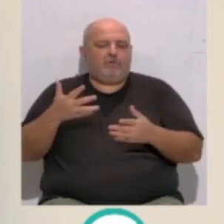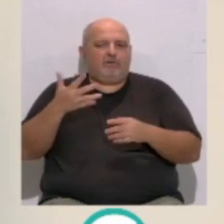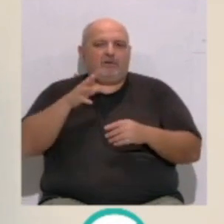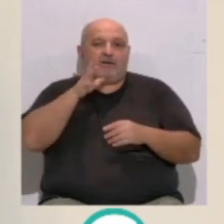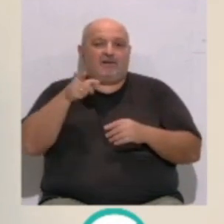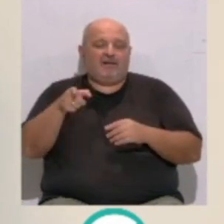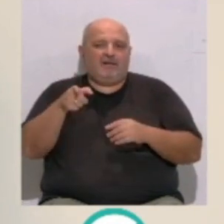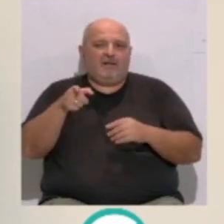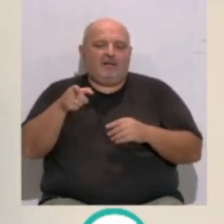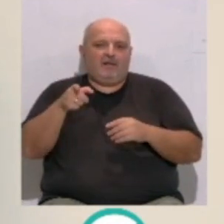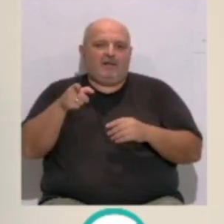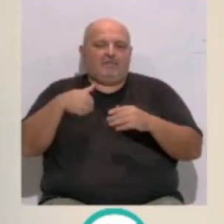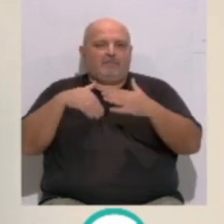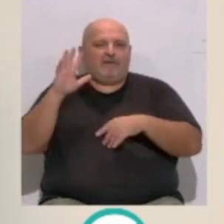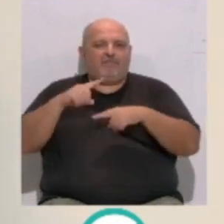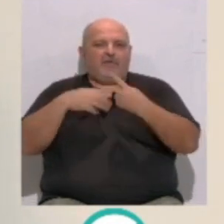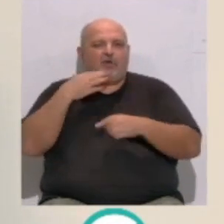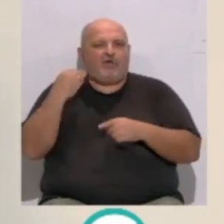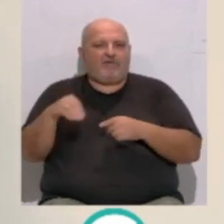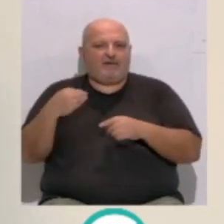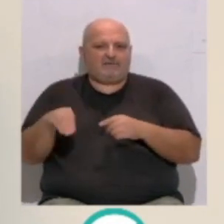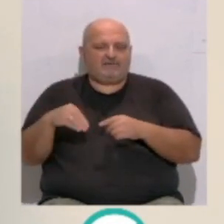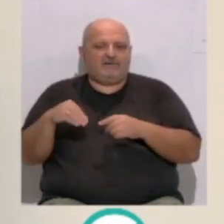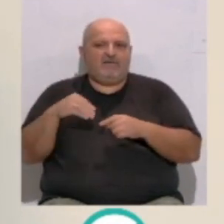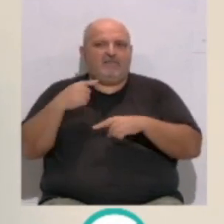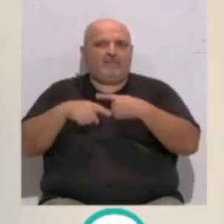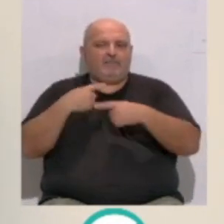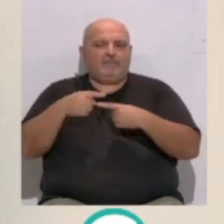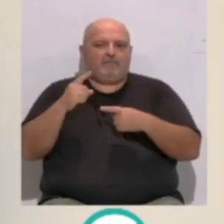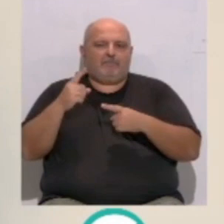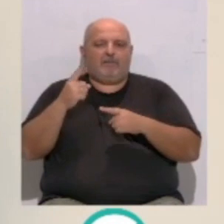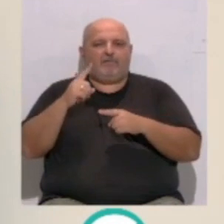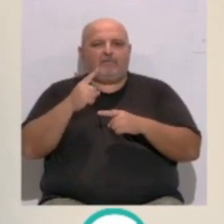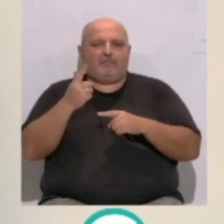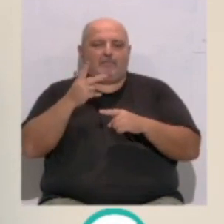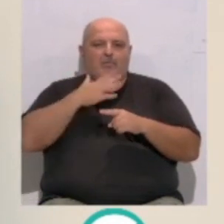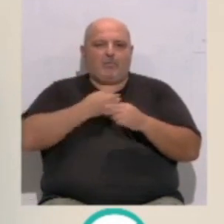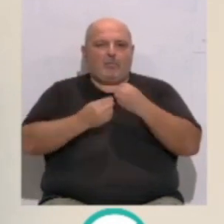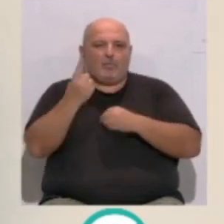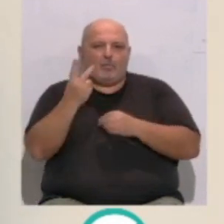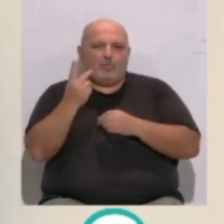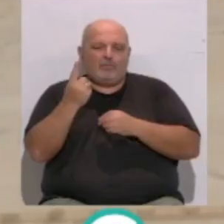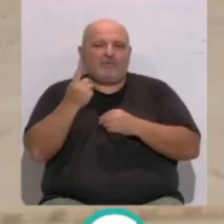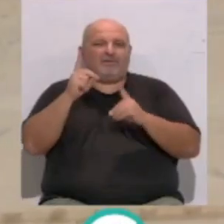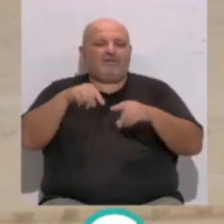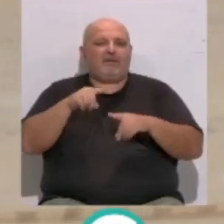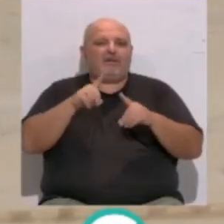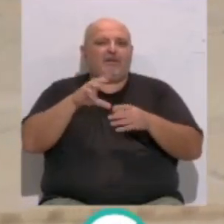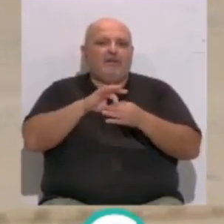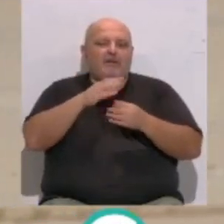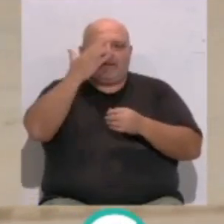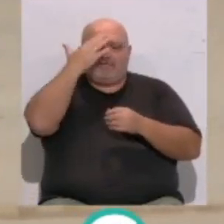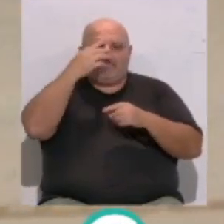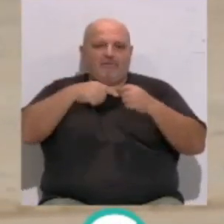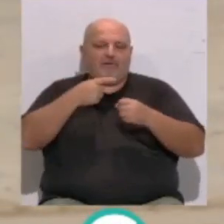cuenta a las familias jóvenes, a las familias monoparentales y especialmente a aquellas que son cabezas de